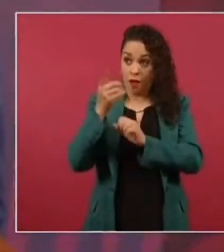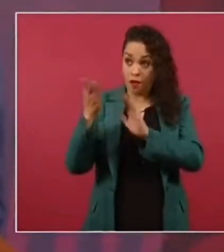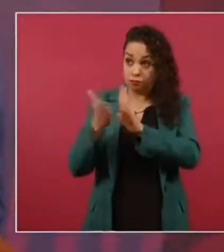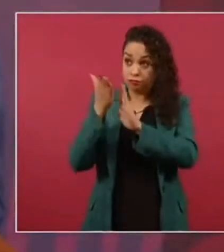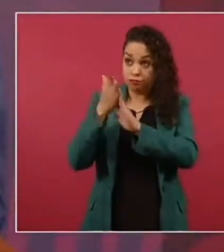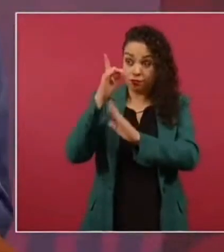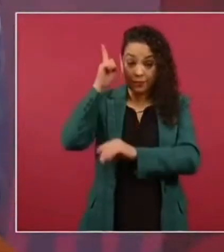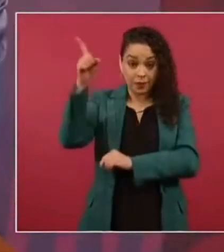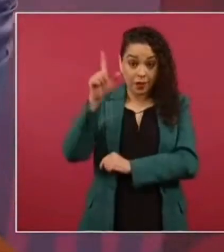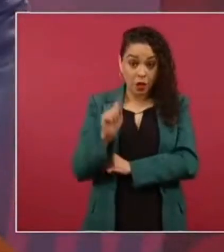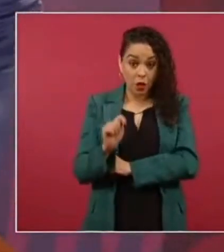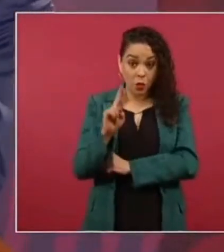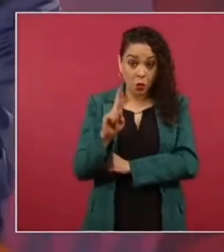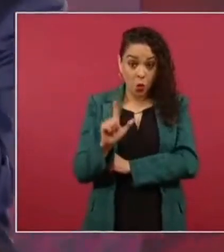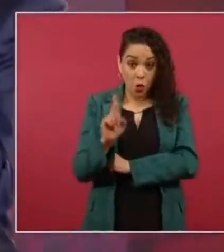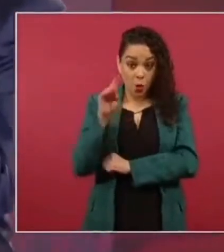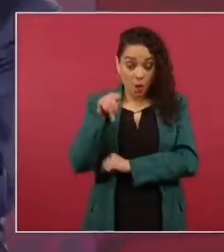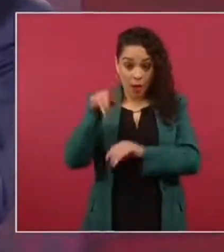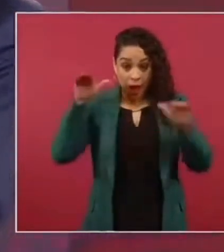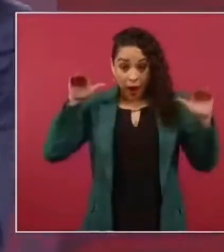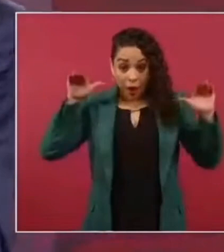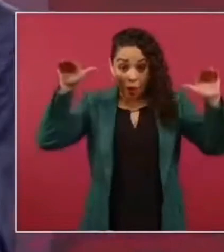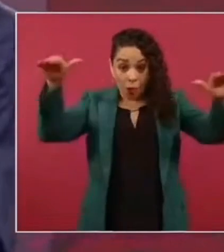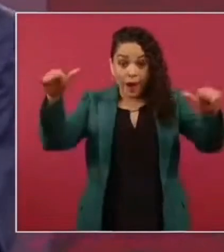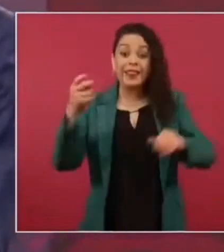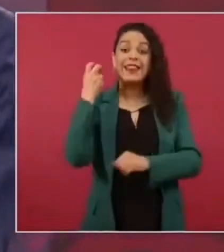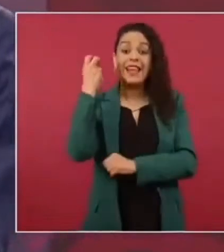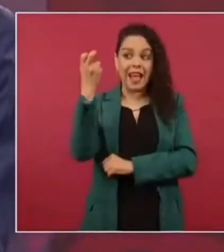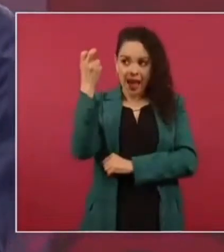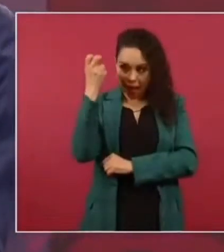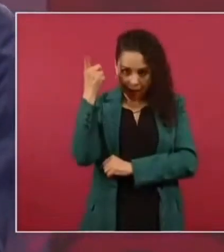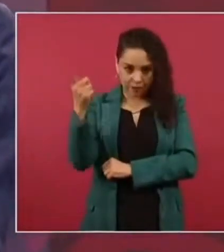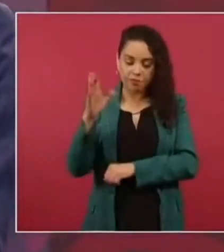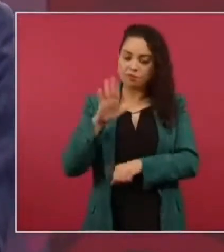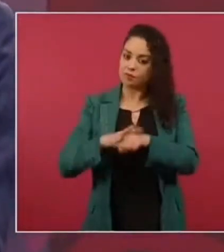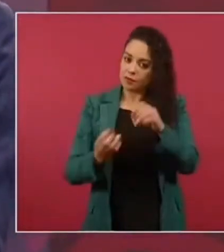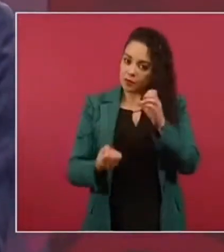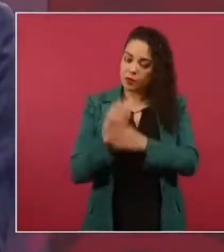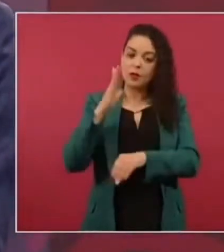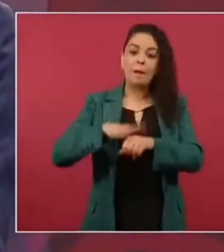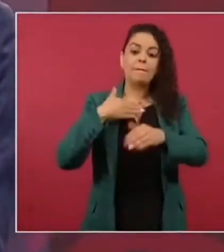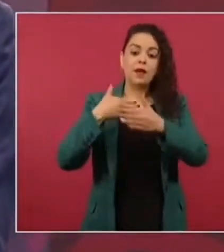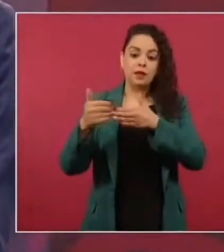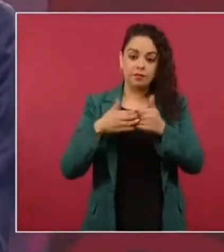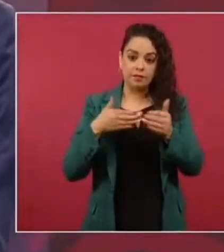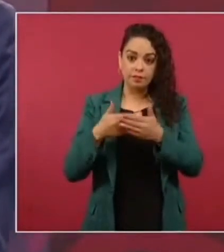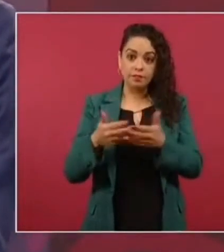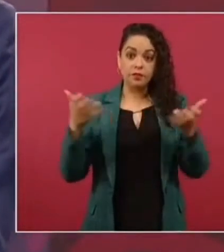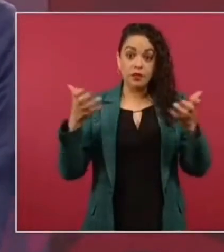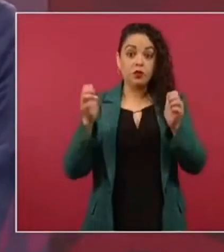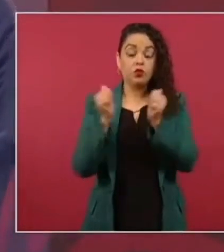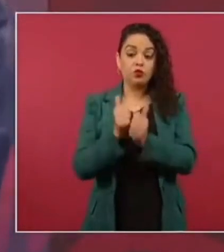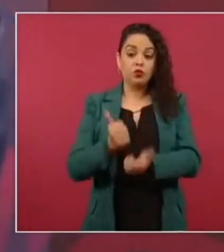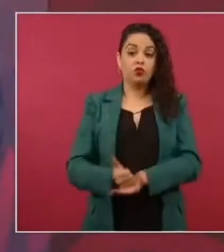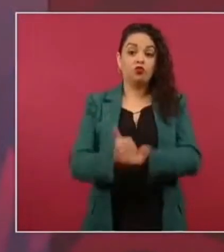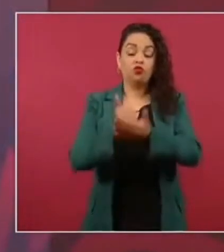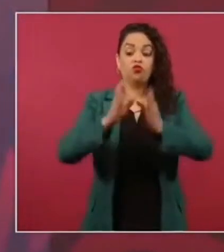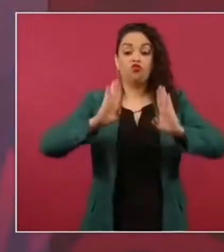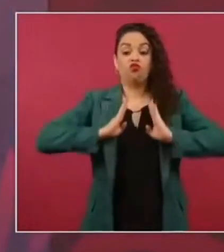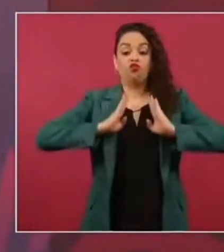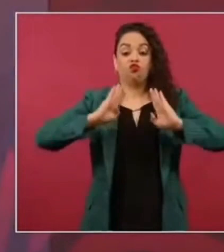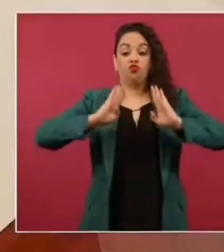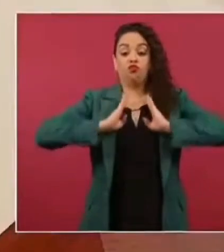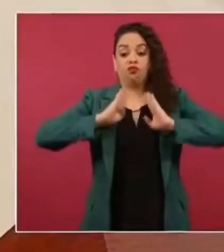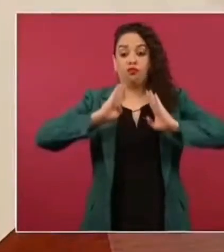en Tulum que se está haciendo con los ingenieros militares y el tren